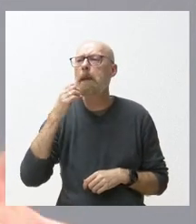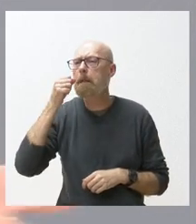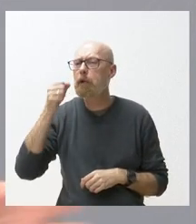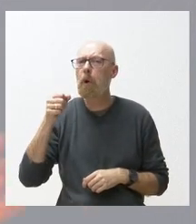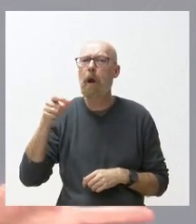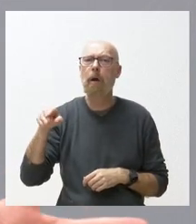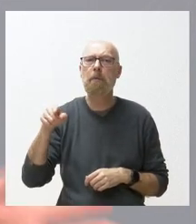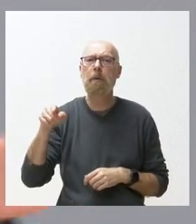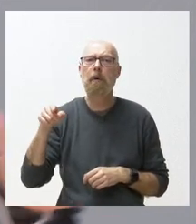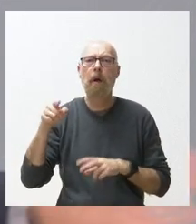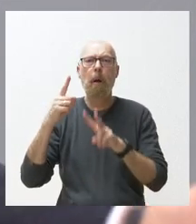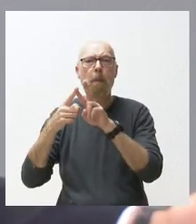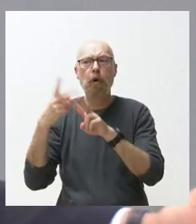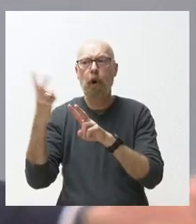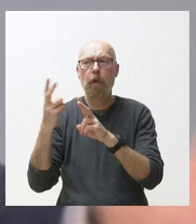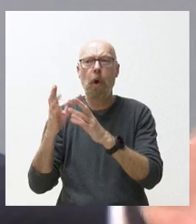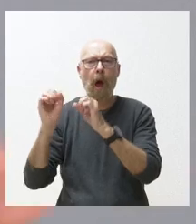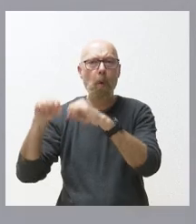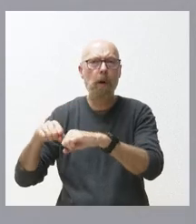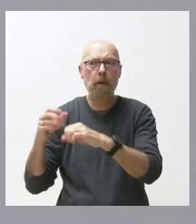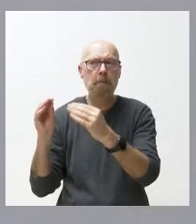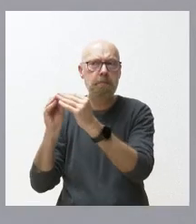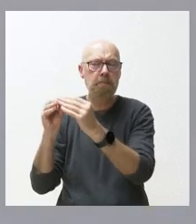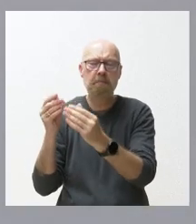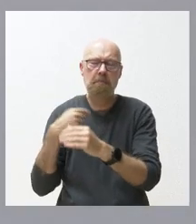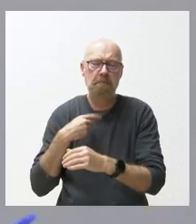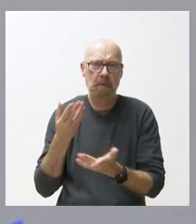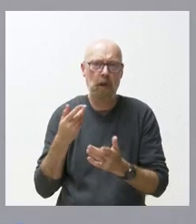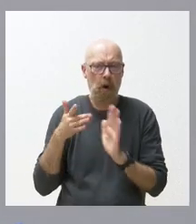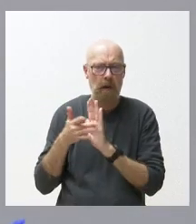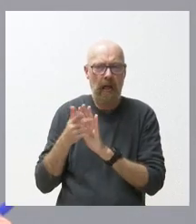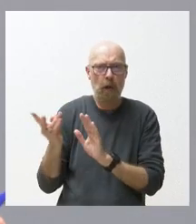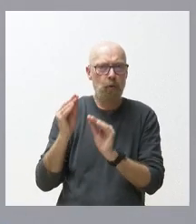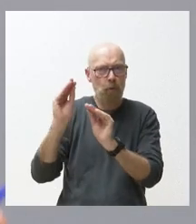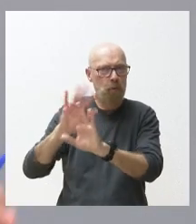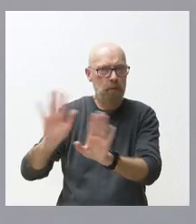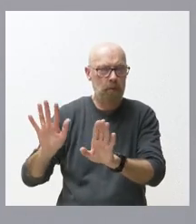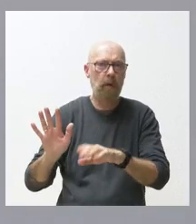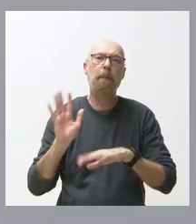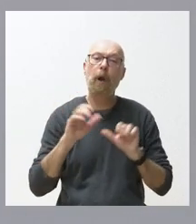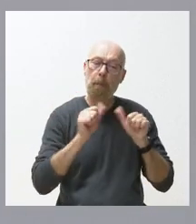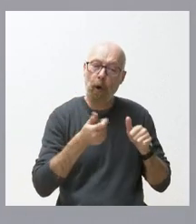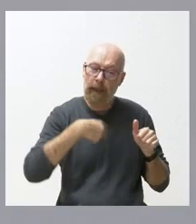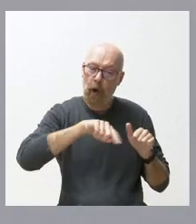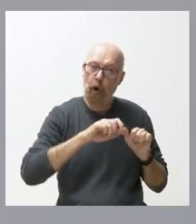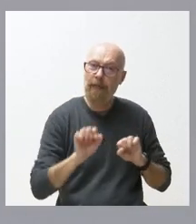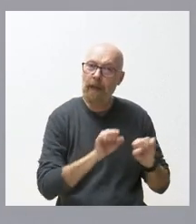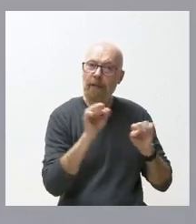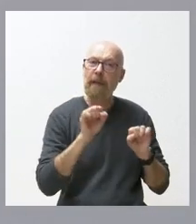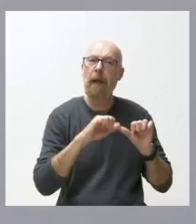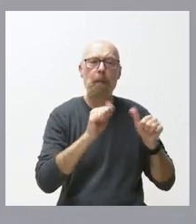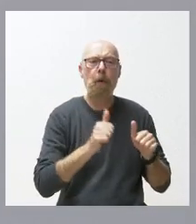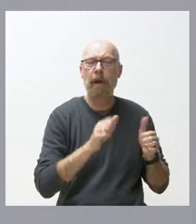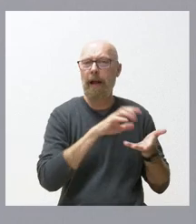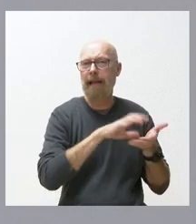se sume al modelo educativo de Vox ahí no tenemos nada que opinar yo lo tendrán que explicar pero el modelo educativo que defendemos de la Junta de Castilla y es el modelo educativo de